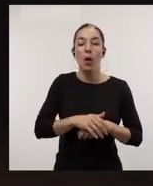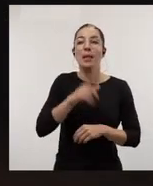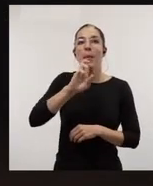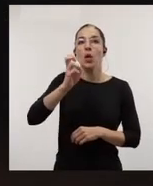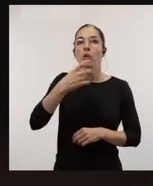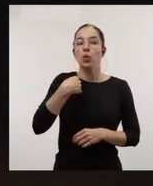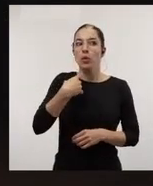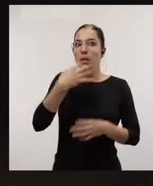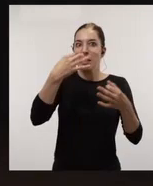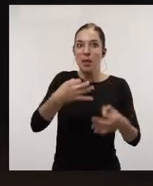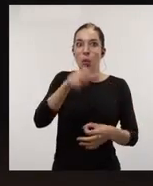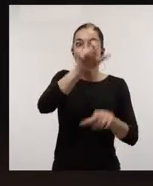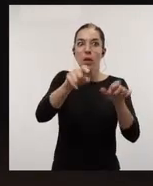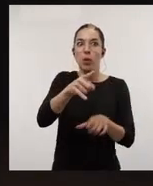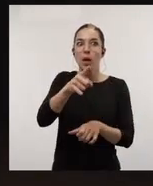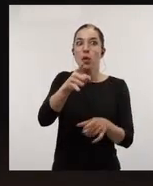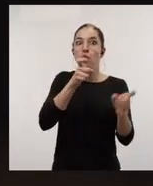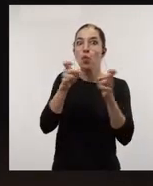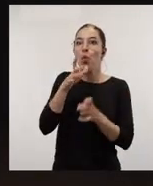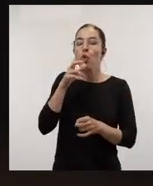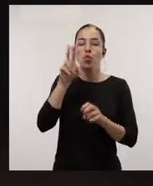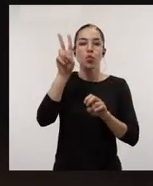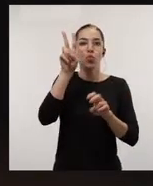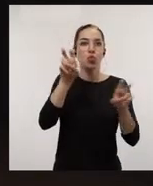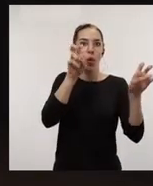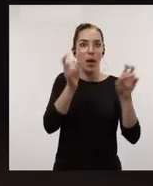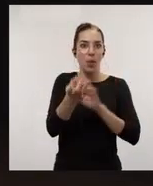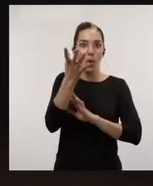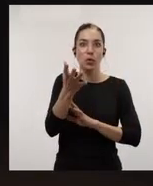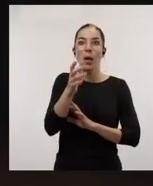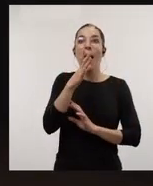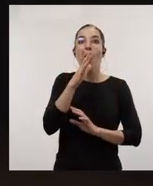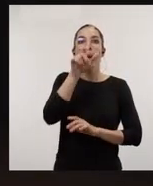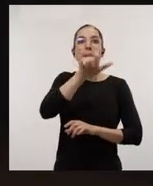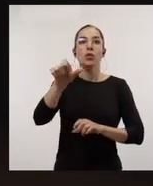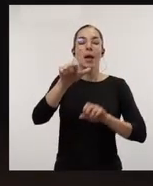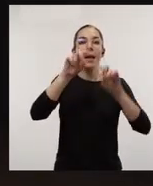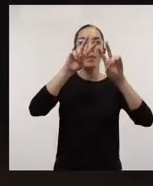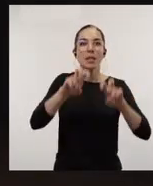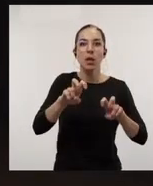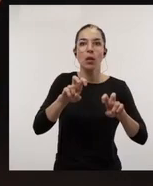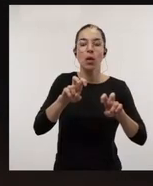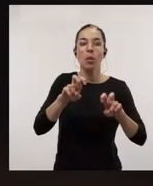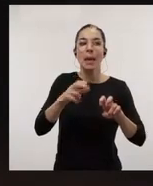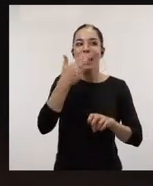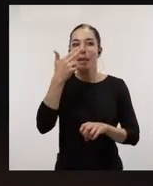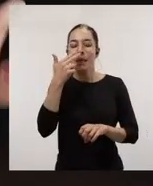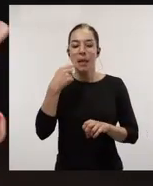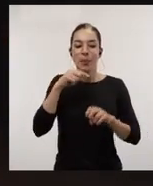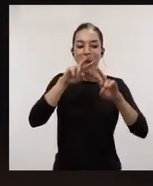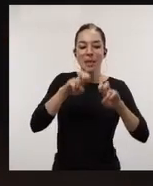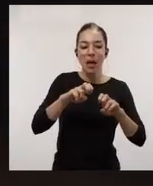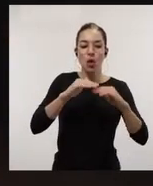muy atrayentes porque son muy novedosos. Por ejemplo, cada vez hay más personal investigador interesado en saber cómo hacer sus investigaciones más